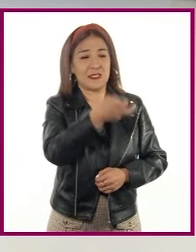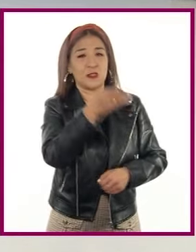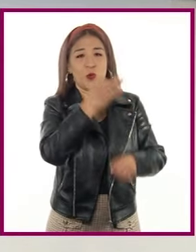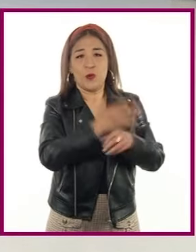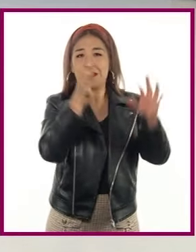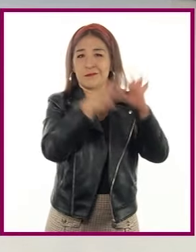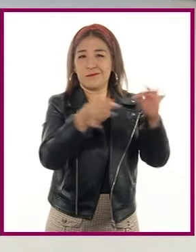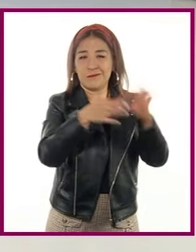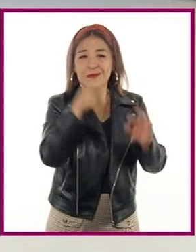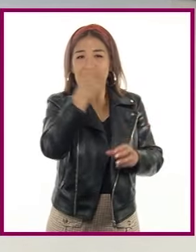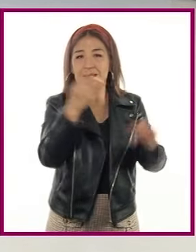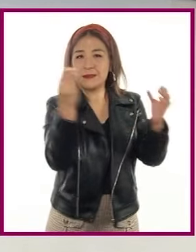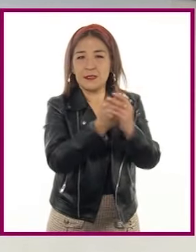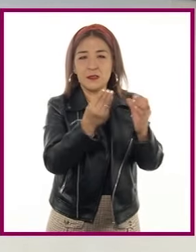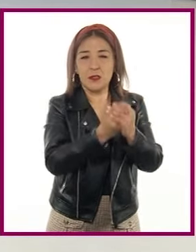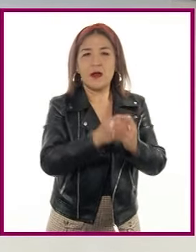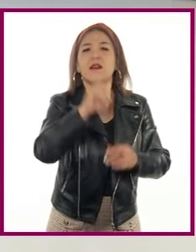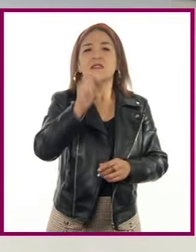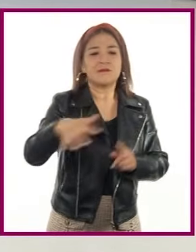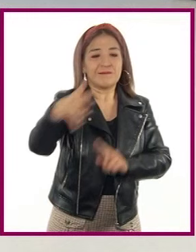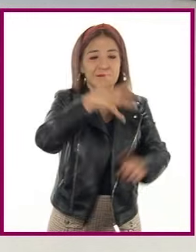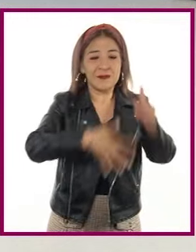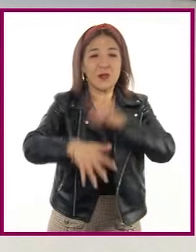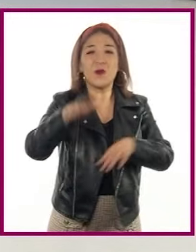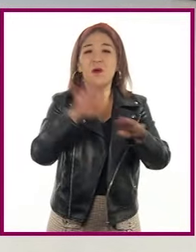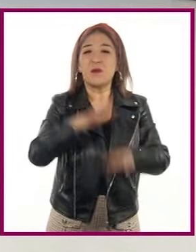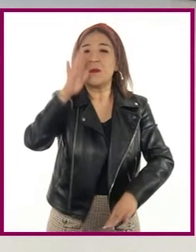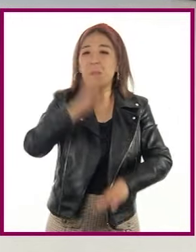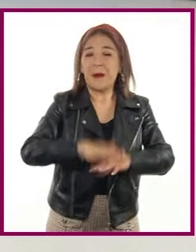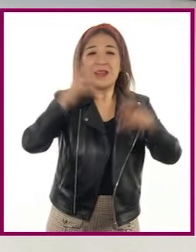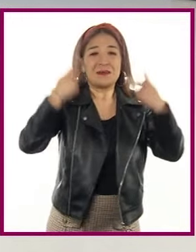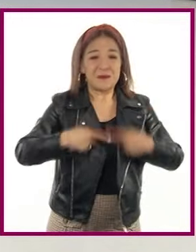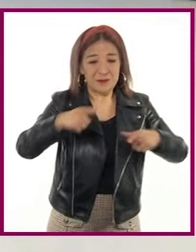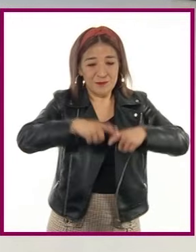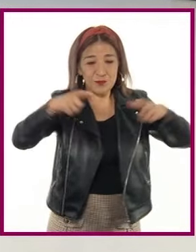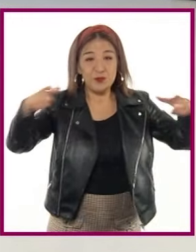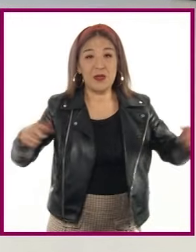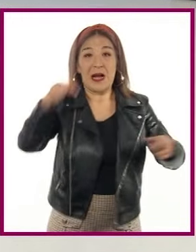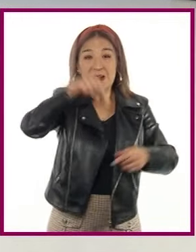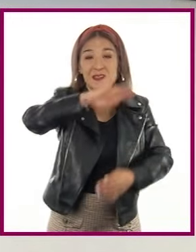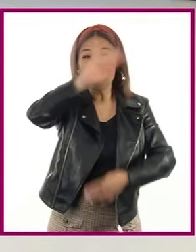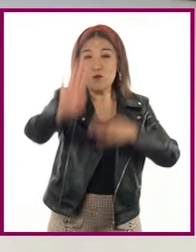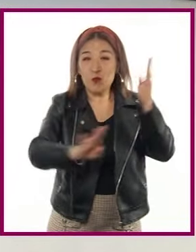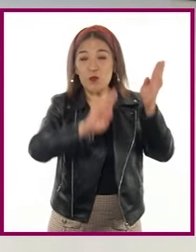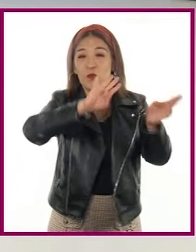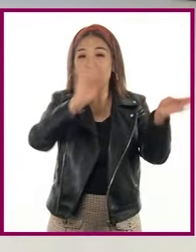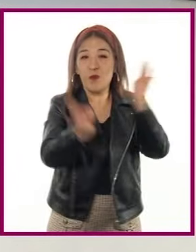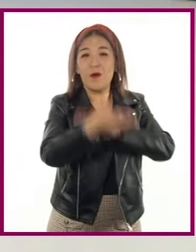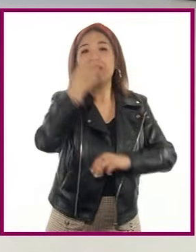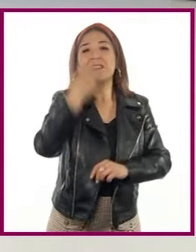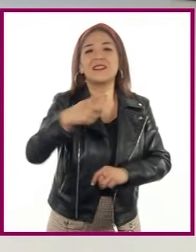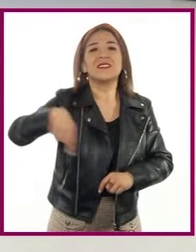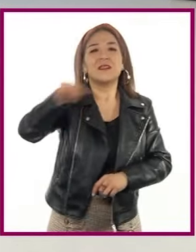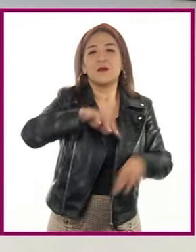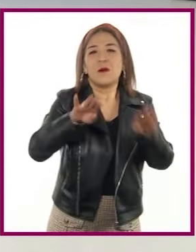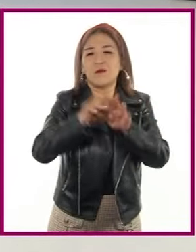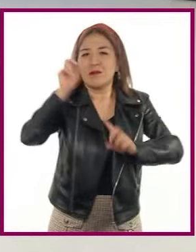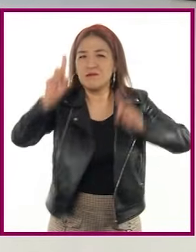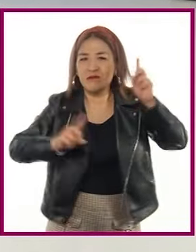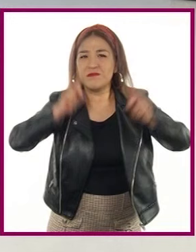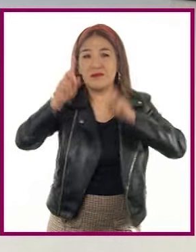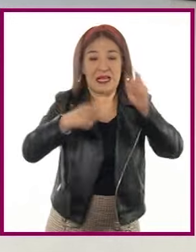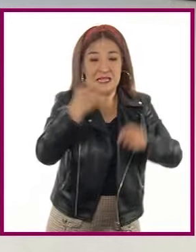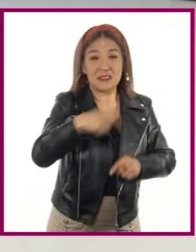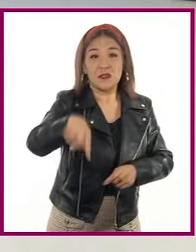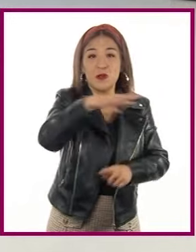sesión, podemos concluir que el crecimiento desmedido de la población mundial ha generado interrogantes sobre si los recursos